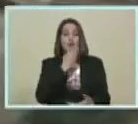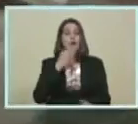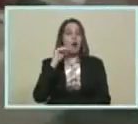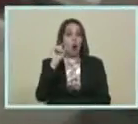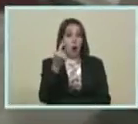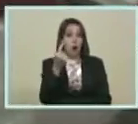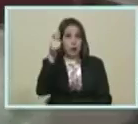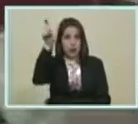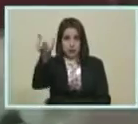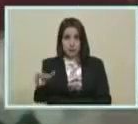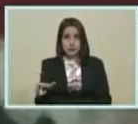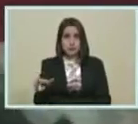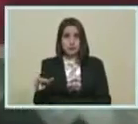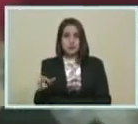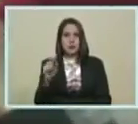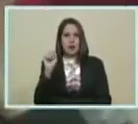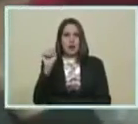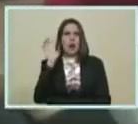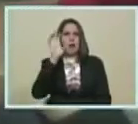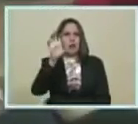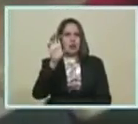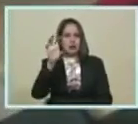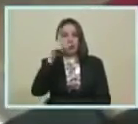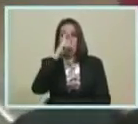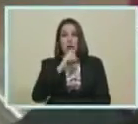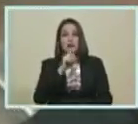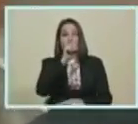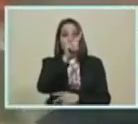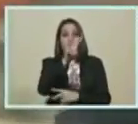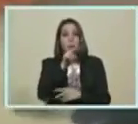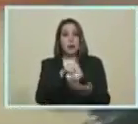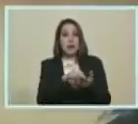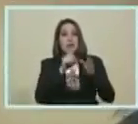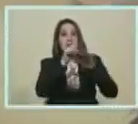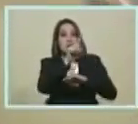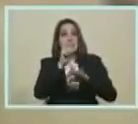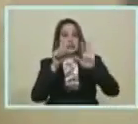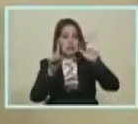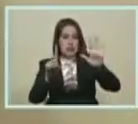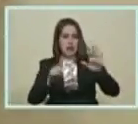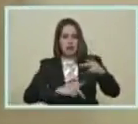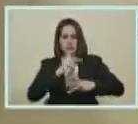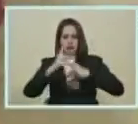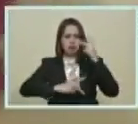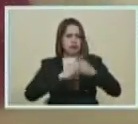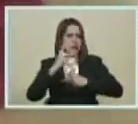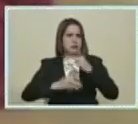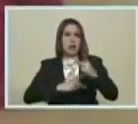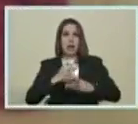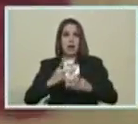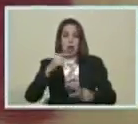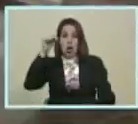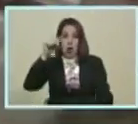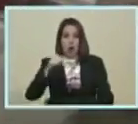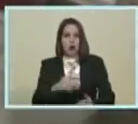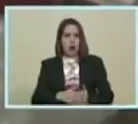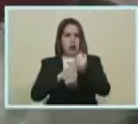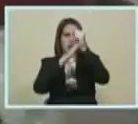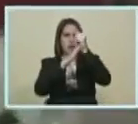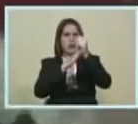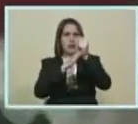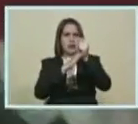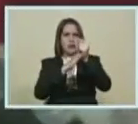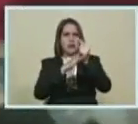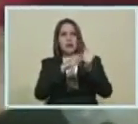Productora Una joven Patriota Que desde el año 2016 Nos está acompañando En este plan Productivo Y hoy Como una lideresa